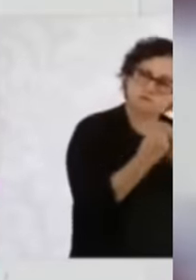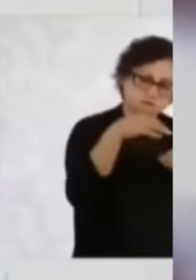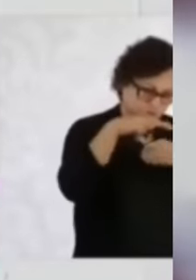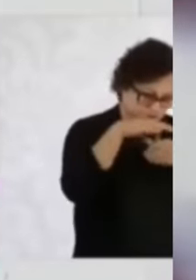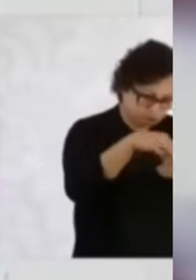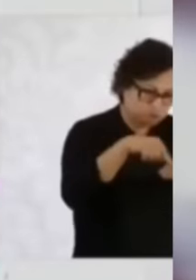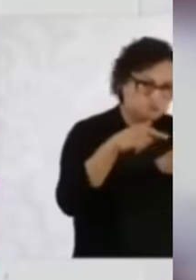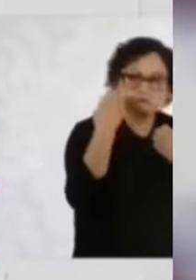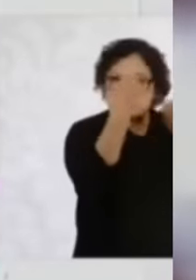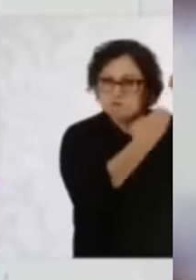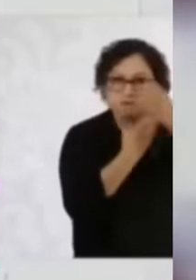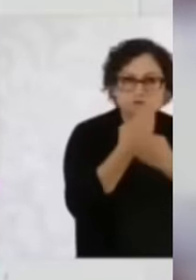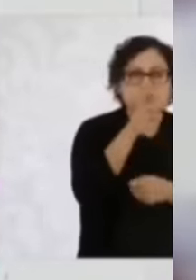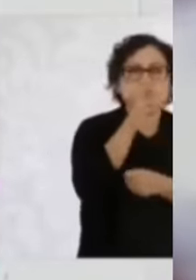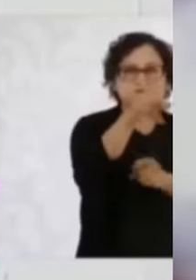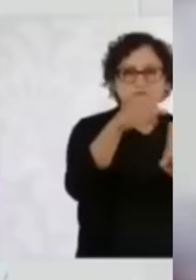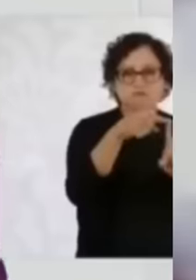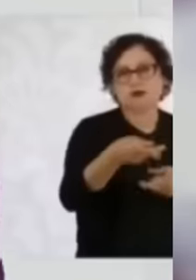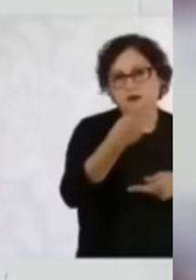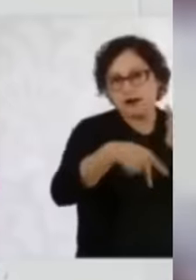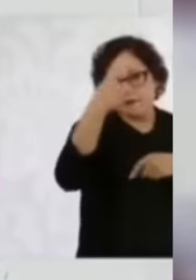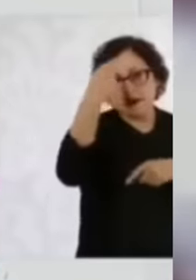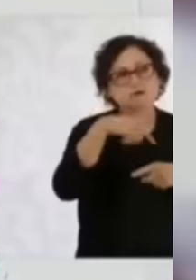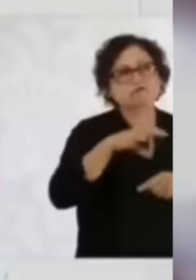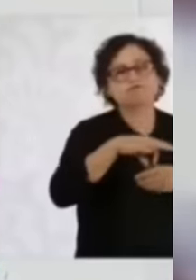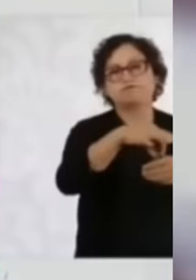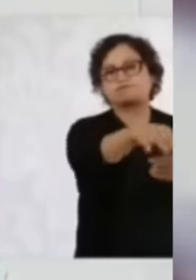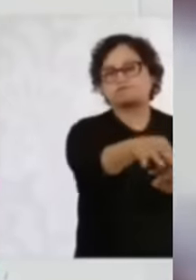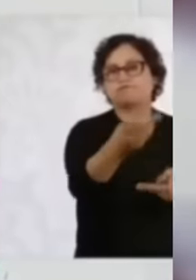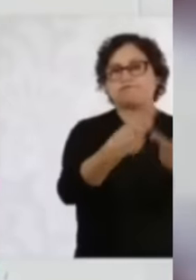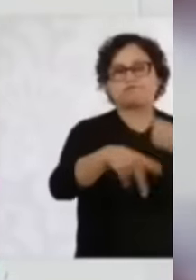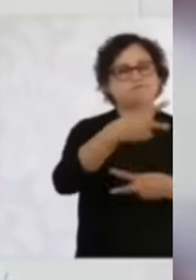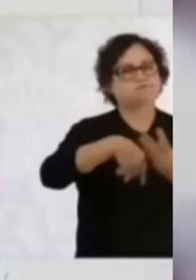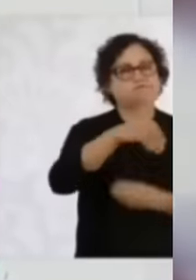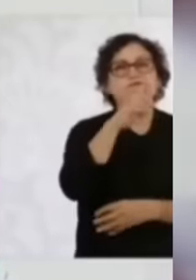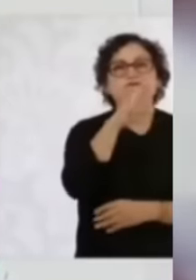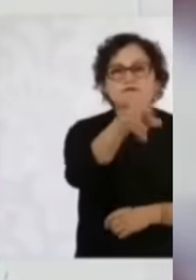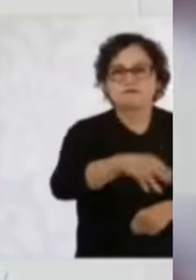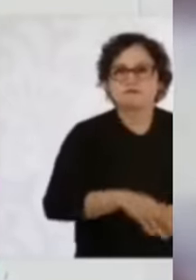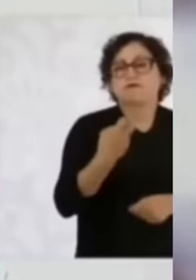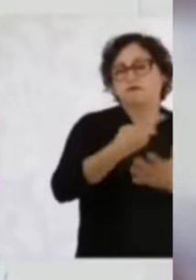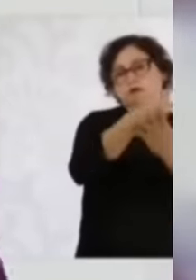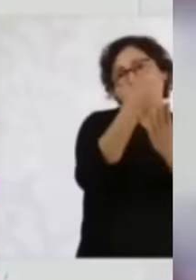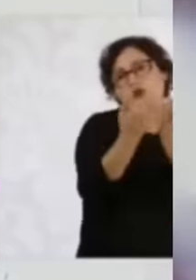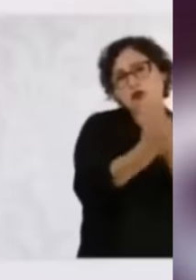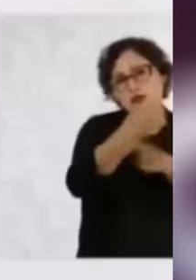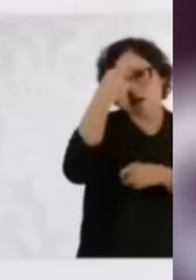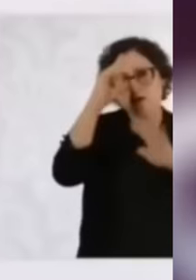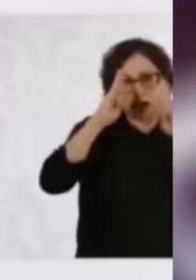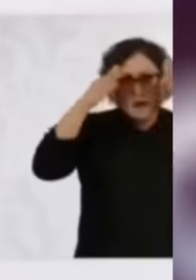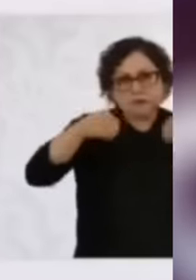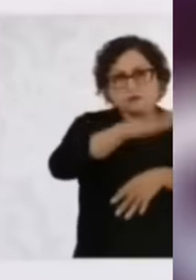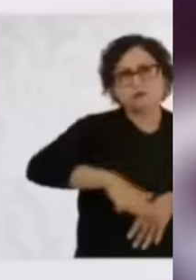que permita aumentar la productividad. Entonces, estos proyectos son nuevos para el campo mexicano y están